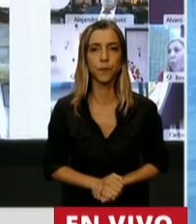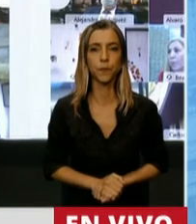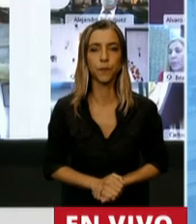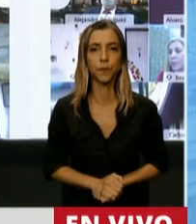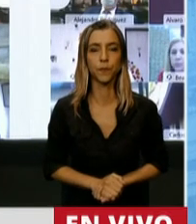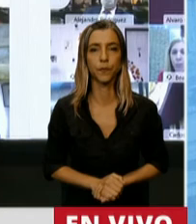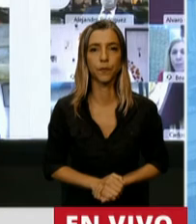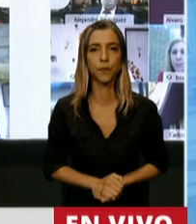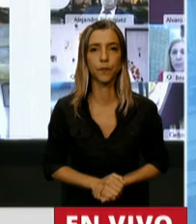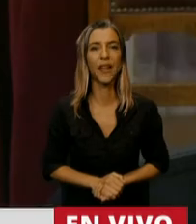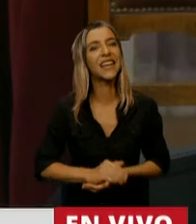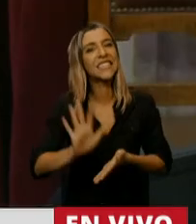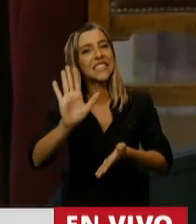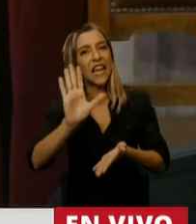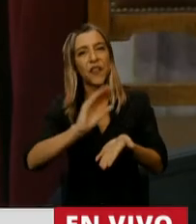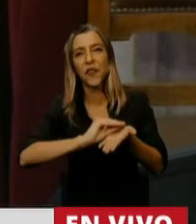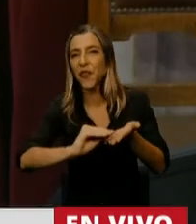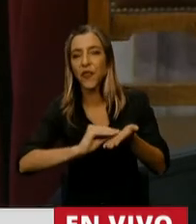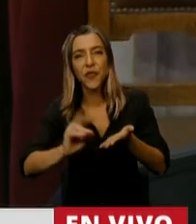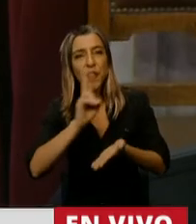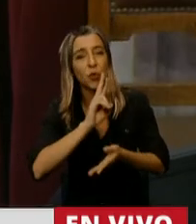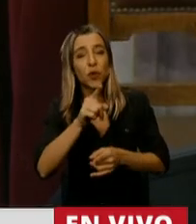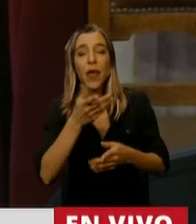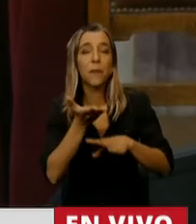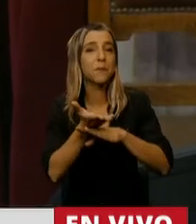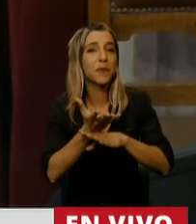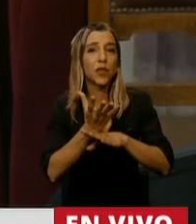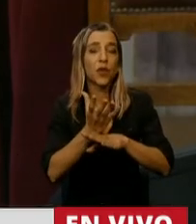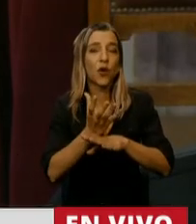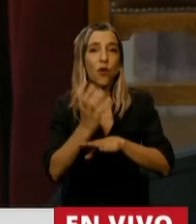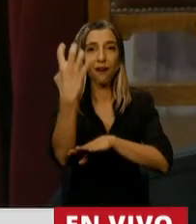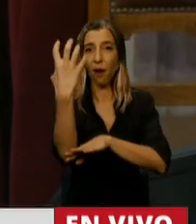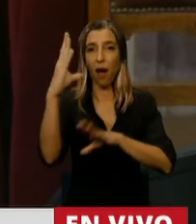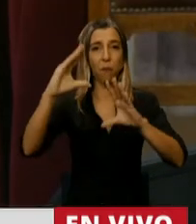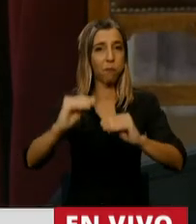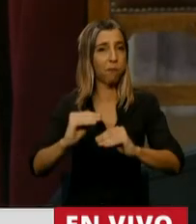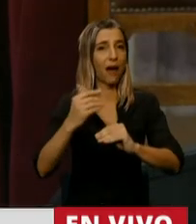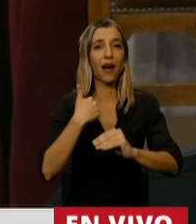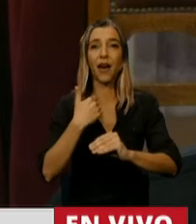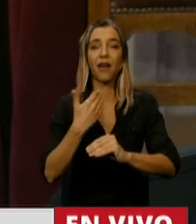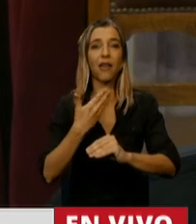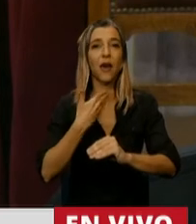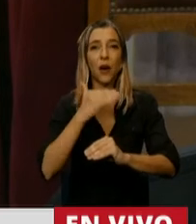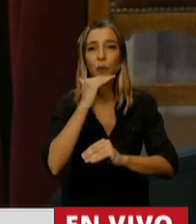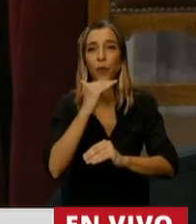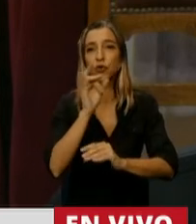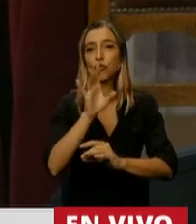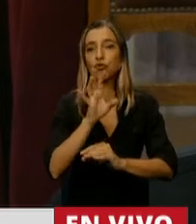Diputada Landrisini, le pido un favor, apague la cámara y siga solo con el audio, porque así no tenemos dificultad.